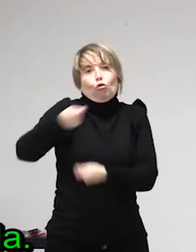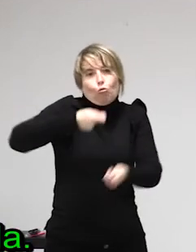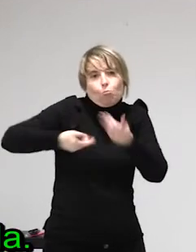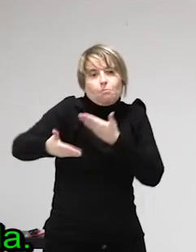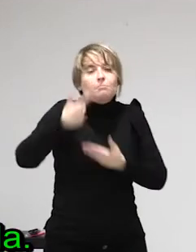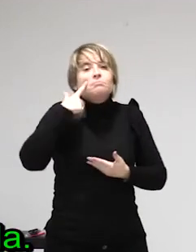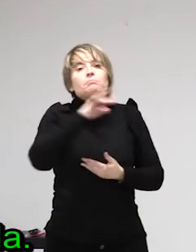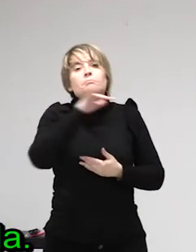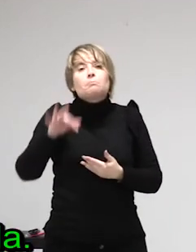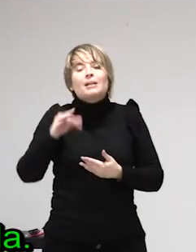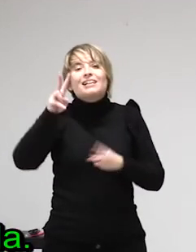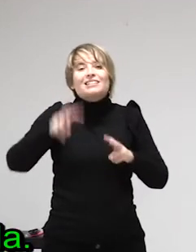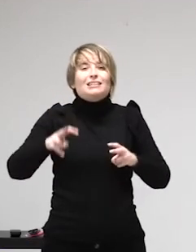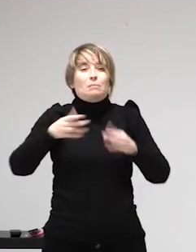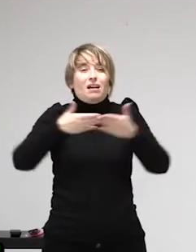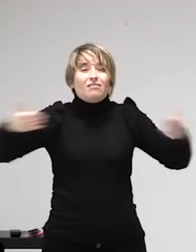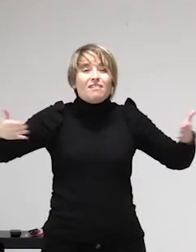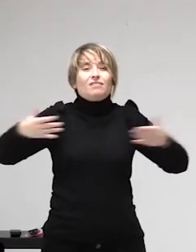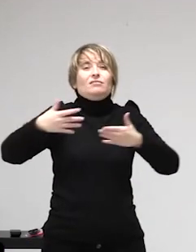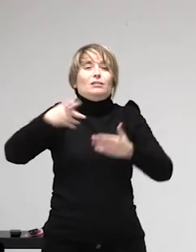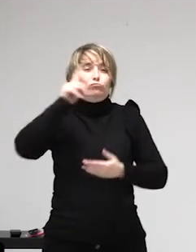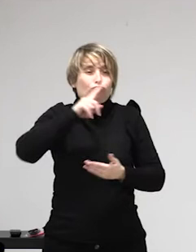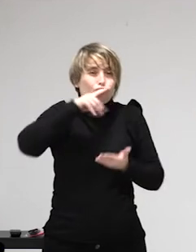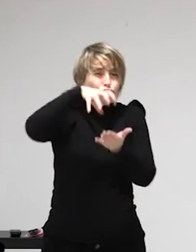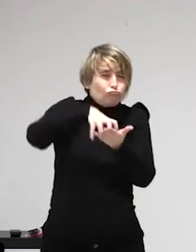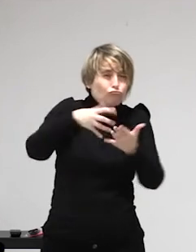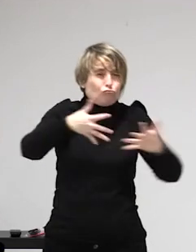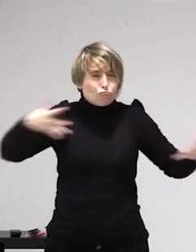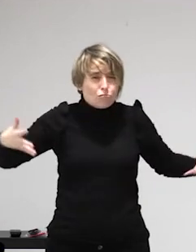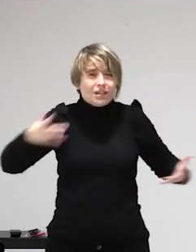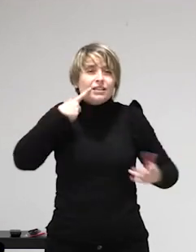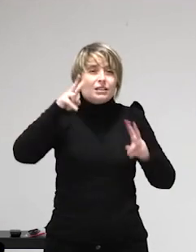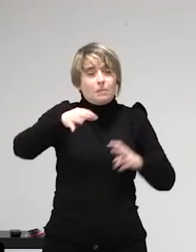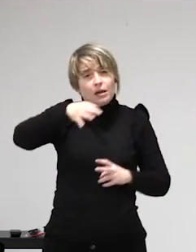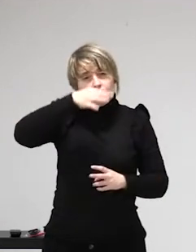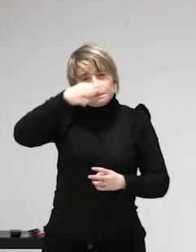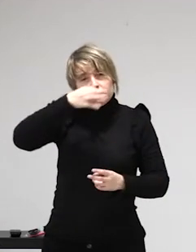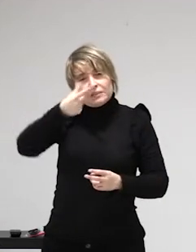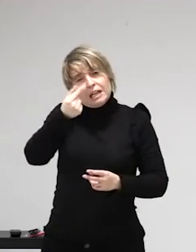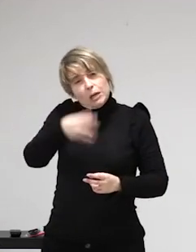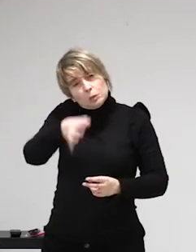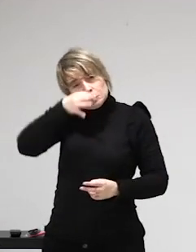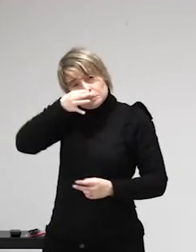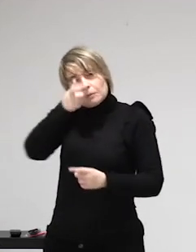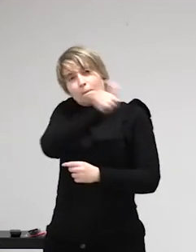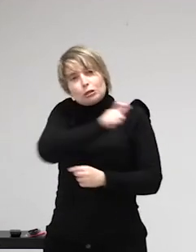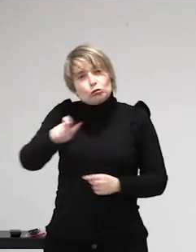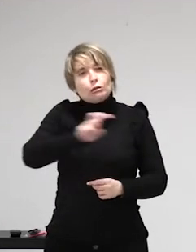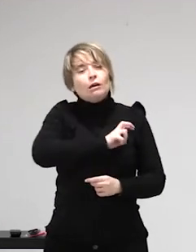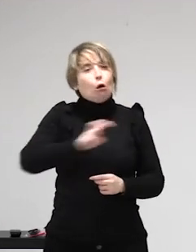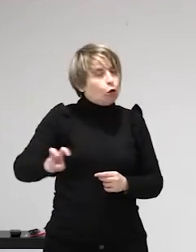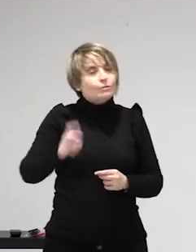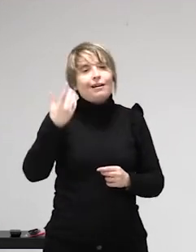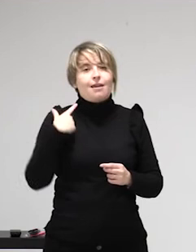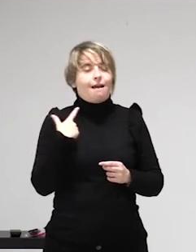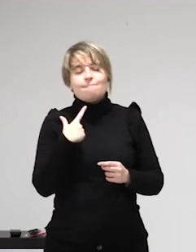que es el que se da en Nueva Zelanda. Luego, aparte, con la zonificación en la regulación, a las compañeras de la